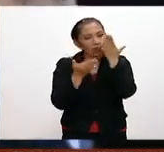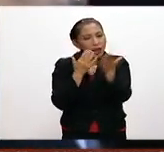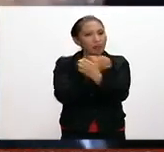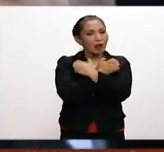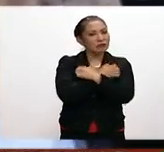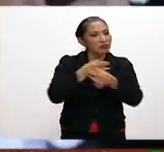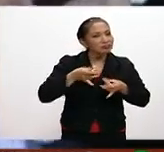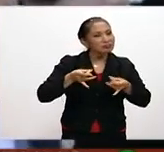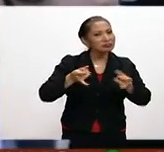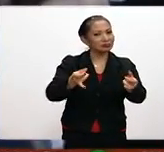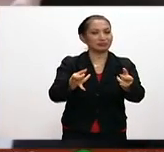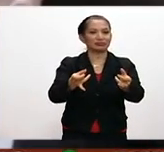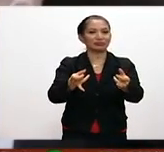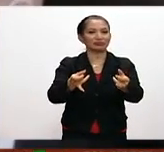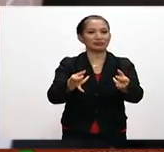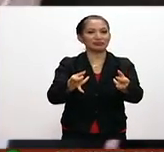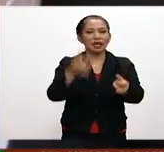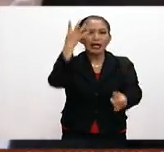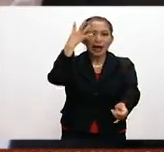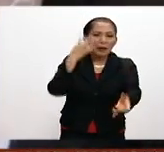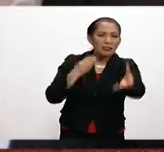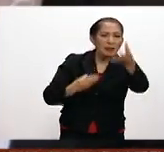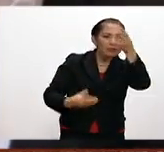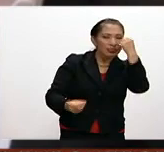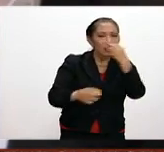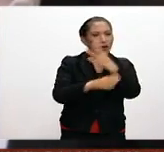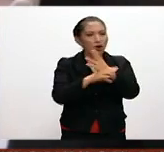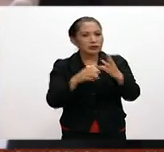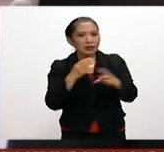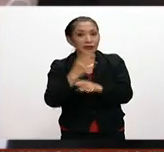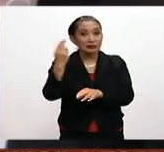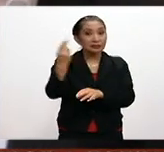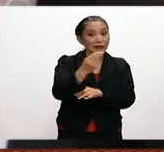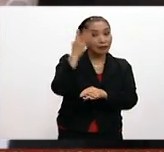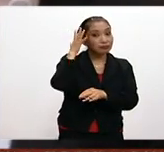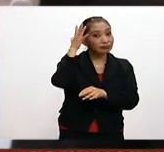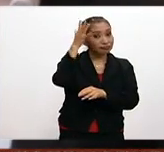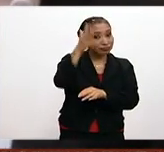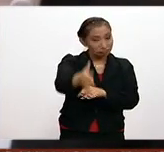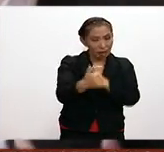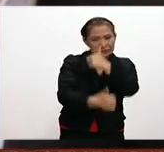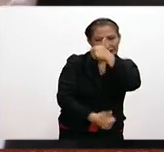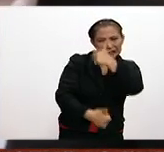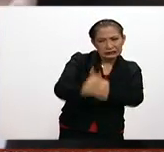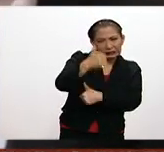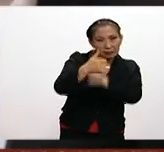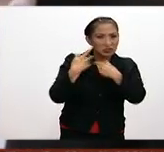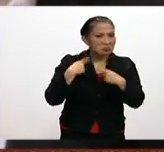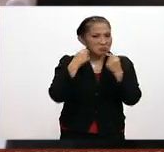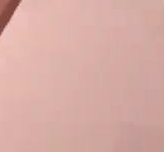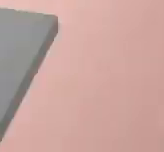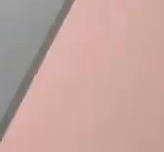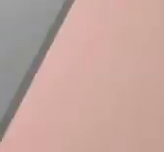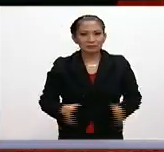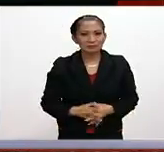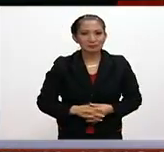educación de calidad y adquieran los conocimientos que van a requerir para poder competir con quien sea.